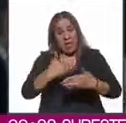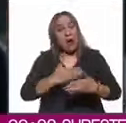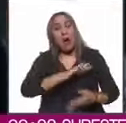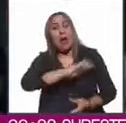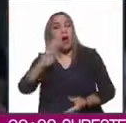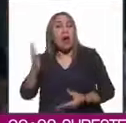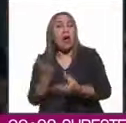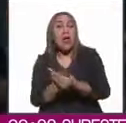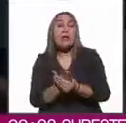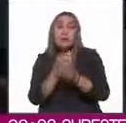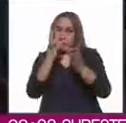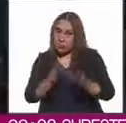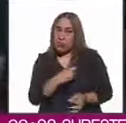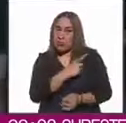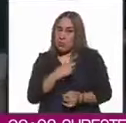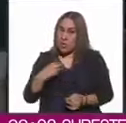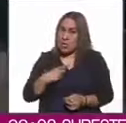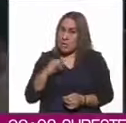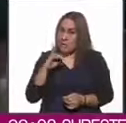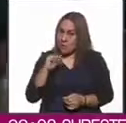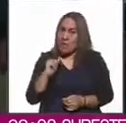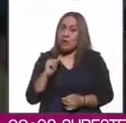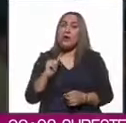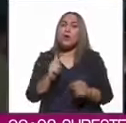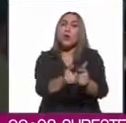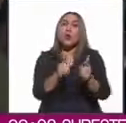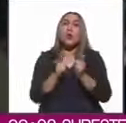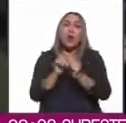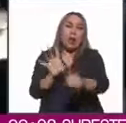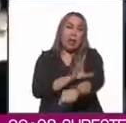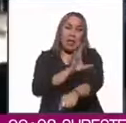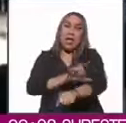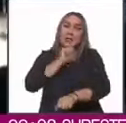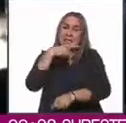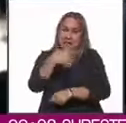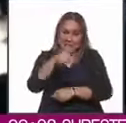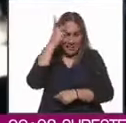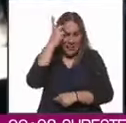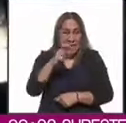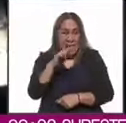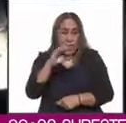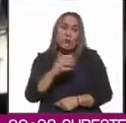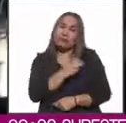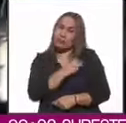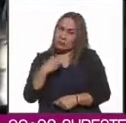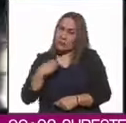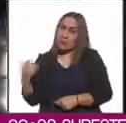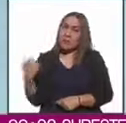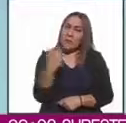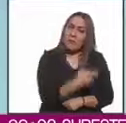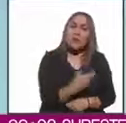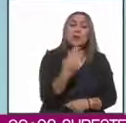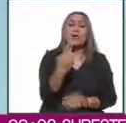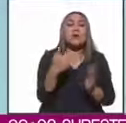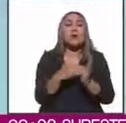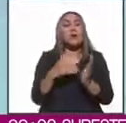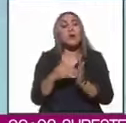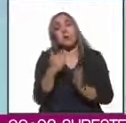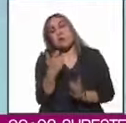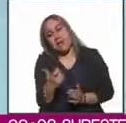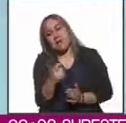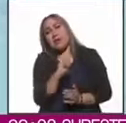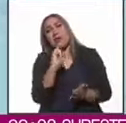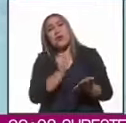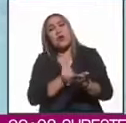el que se obligaría a pagar a Grupo Electra, también de Ricardo Salinas, 25 mil millones de pesos que debe